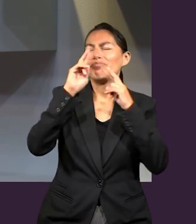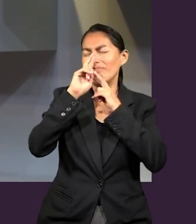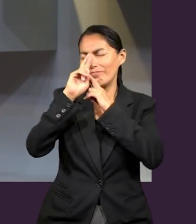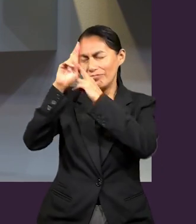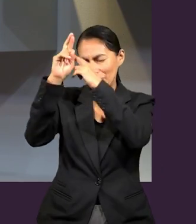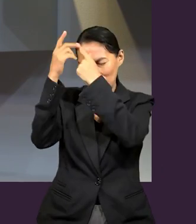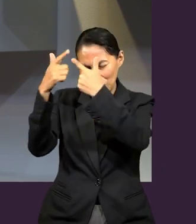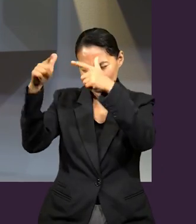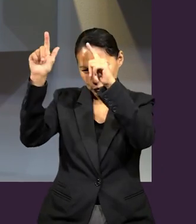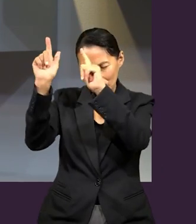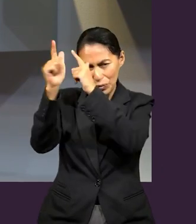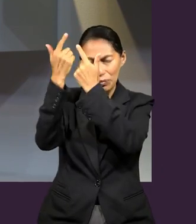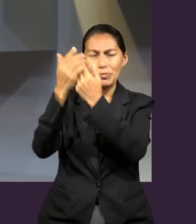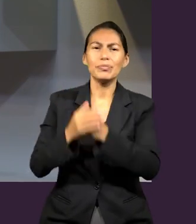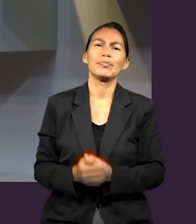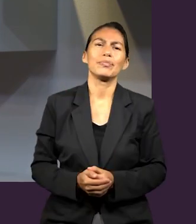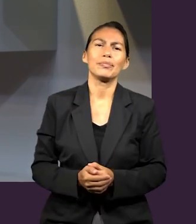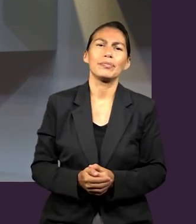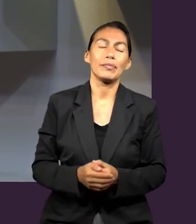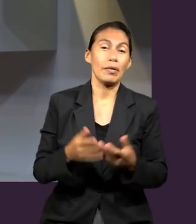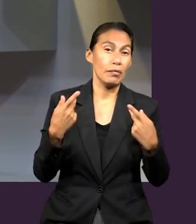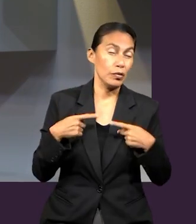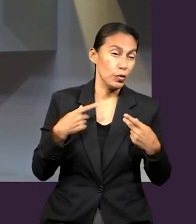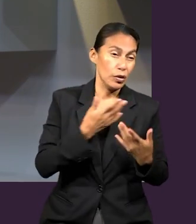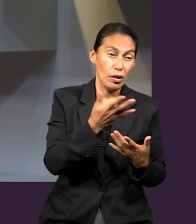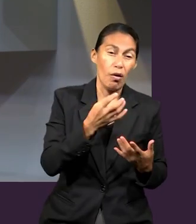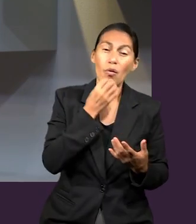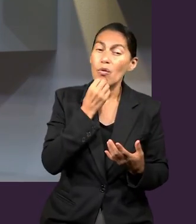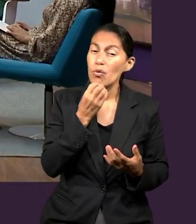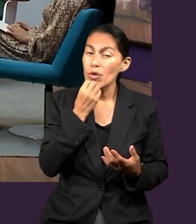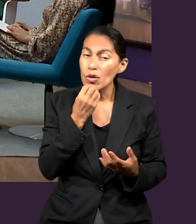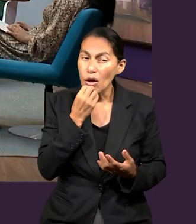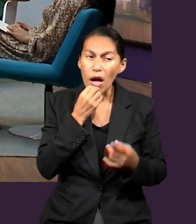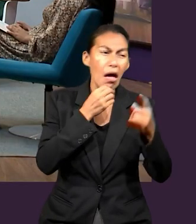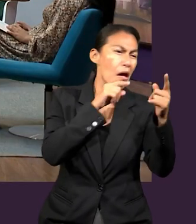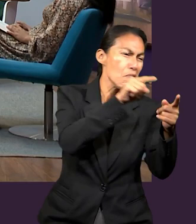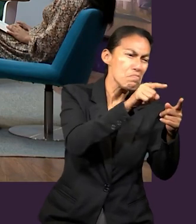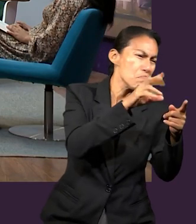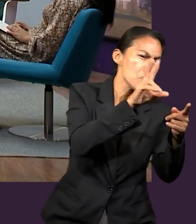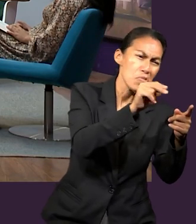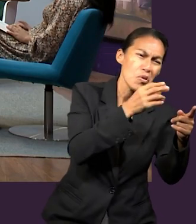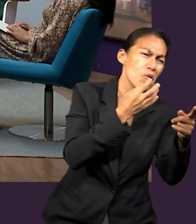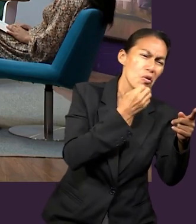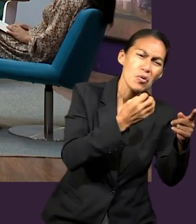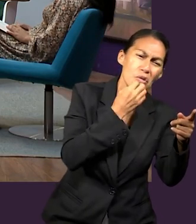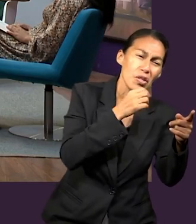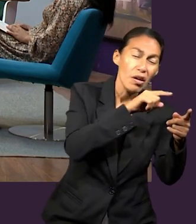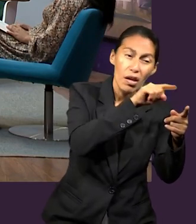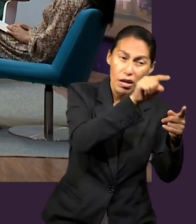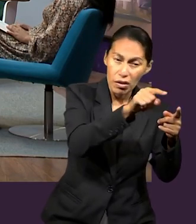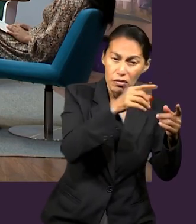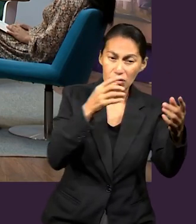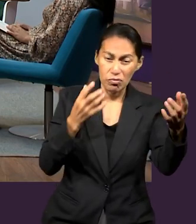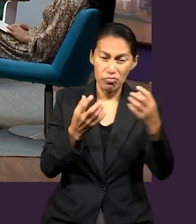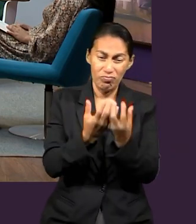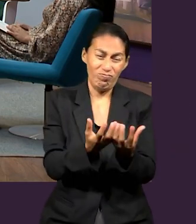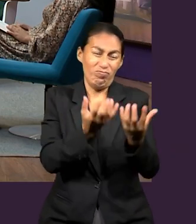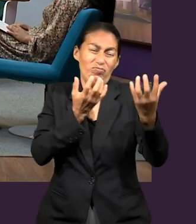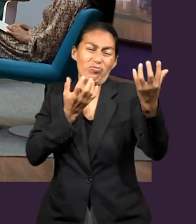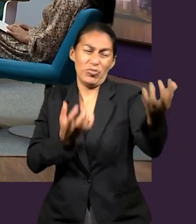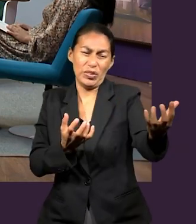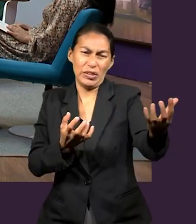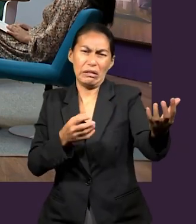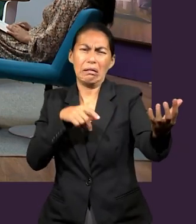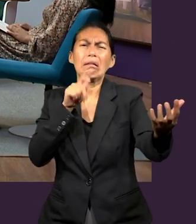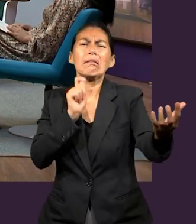Cualquier uso de la ley para crear divisiones entre judíos y gentiles, y especialmente para excluir a los gentiles,